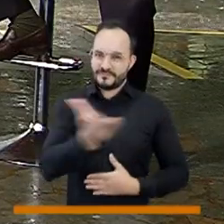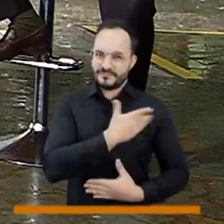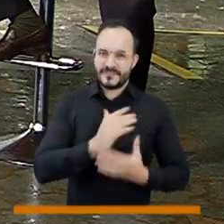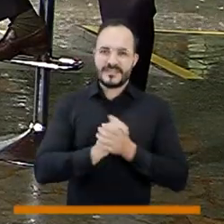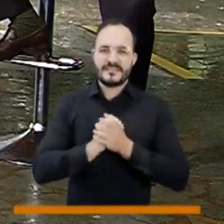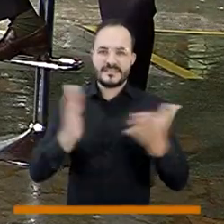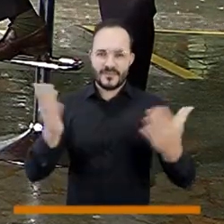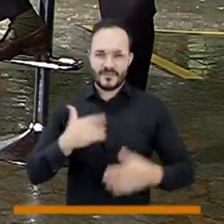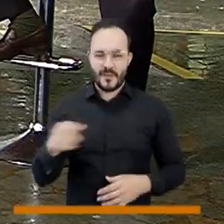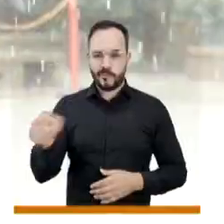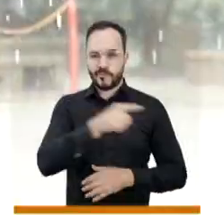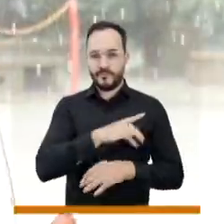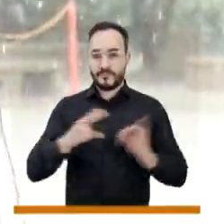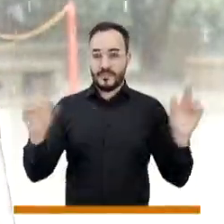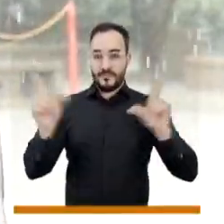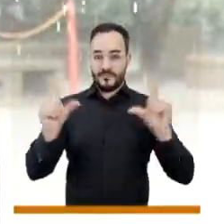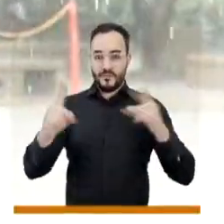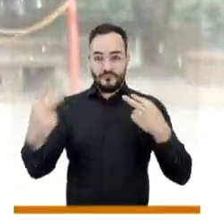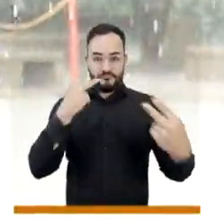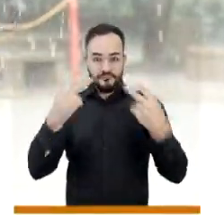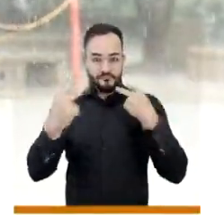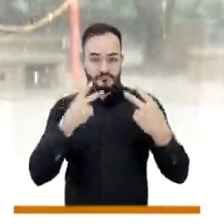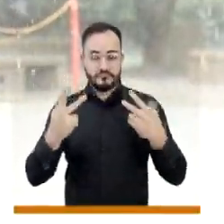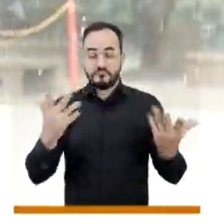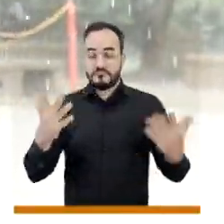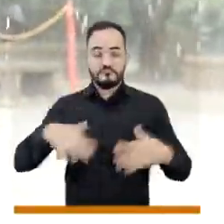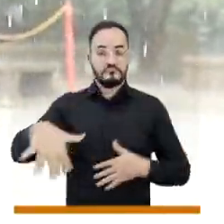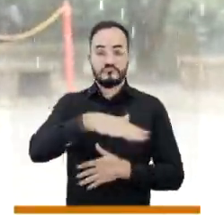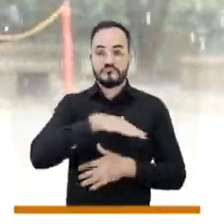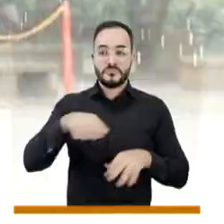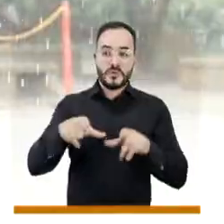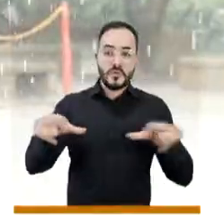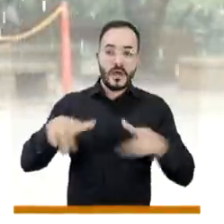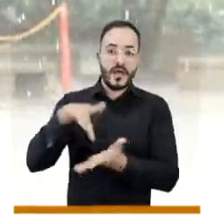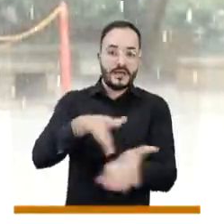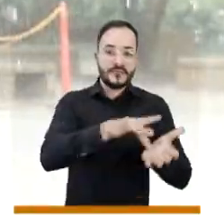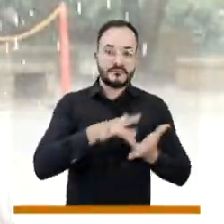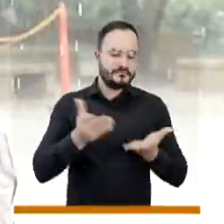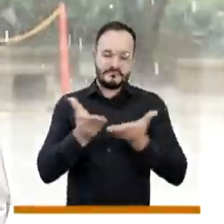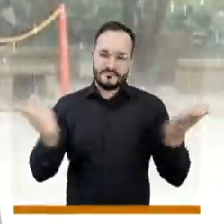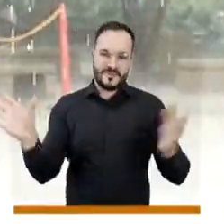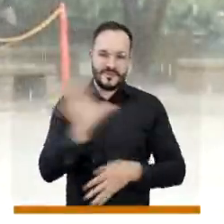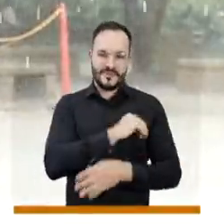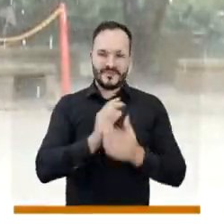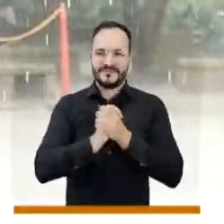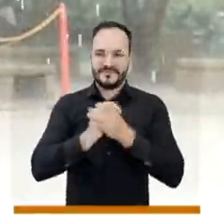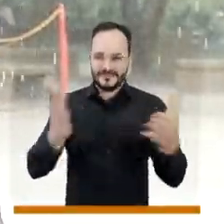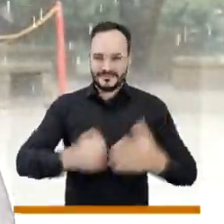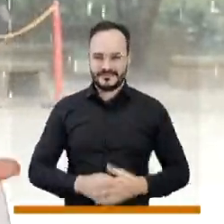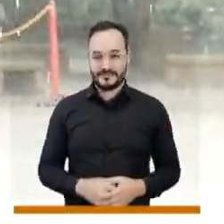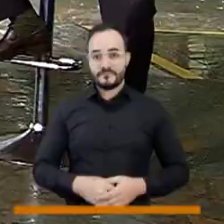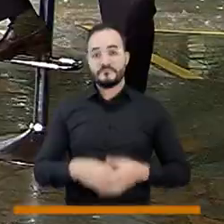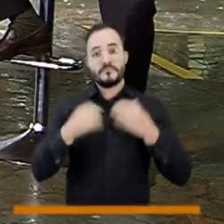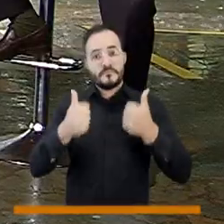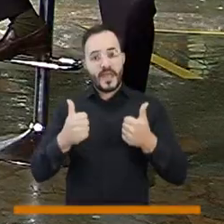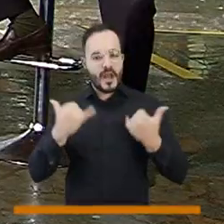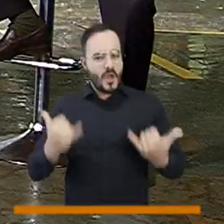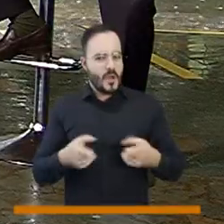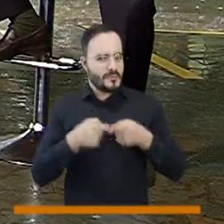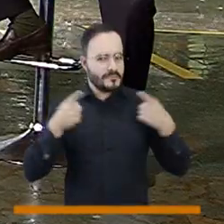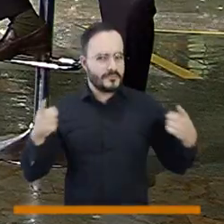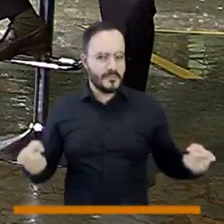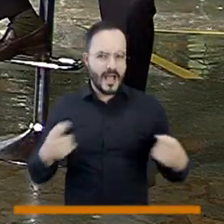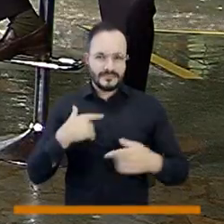televidentes, a los ciudadanos de Medellín, donde nos vean y con unos invitados muy especiales porque queremos entender un poco más profundamente, de la forma más sencilla